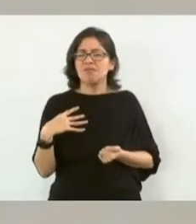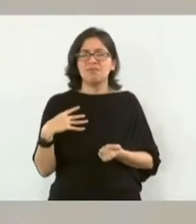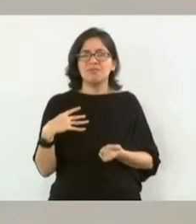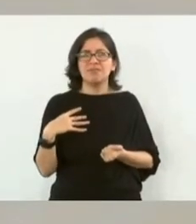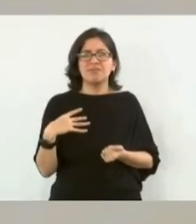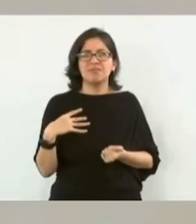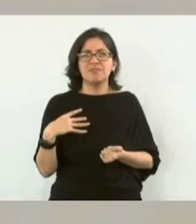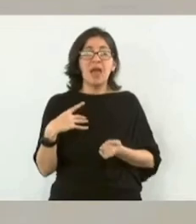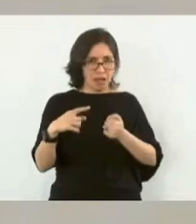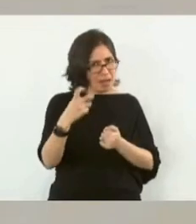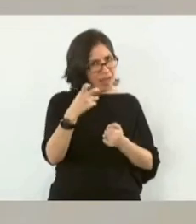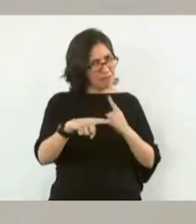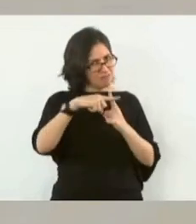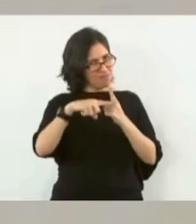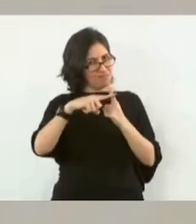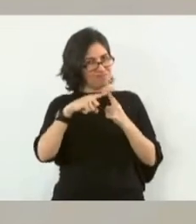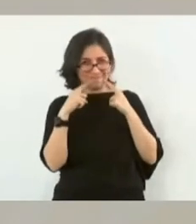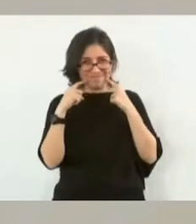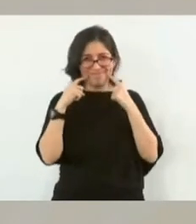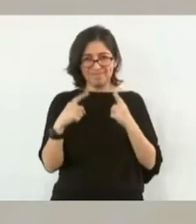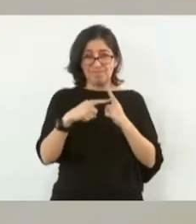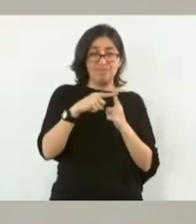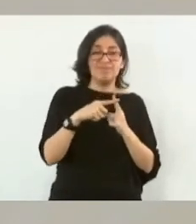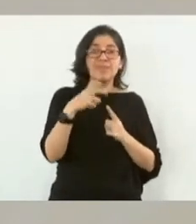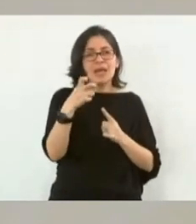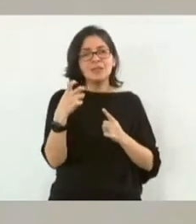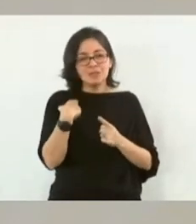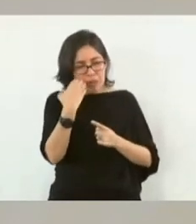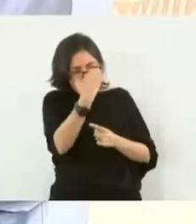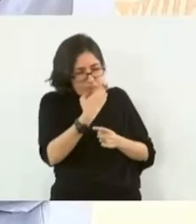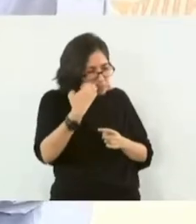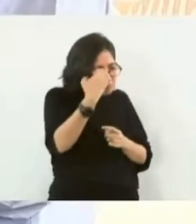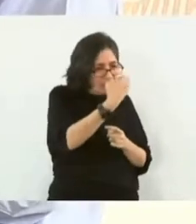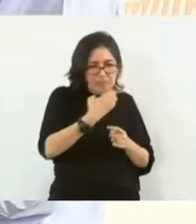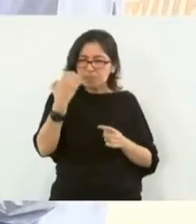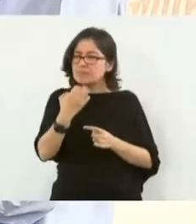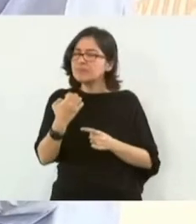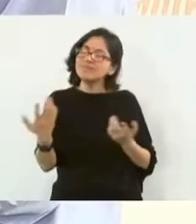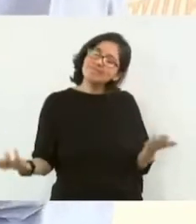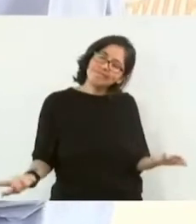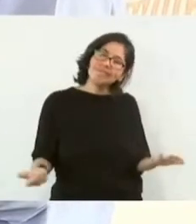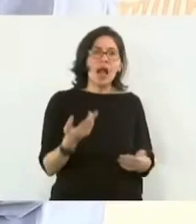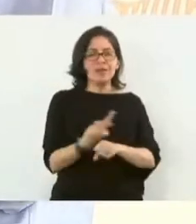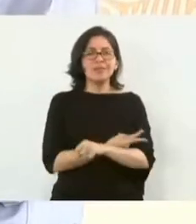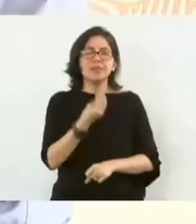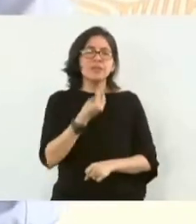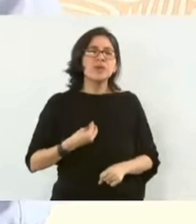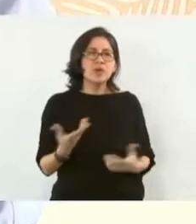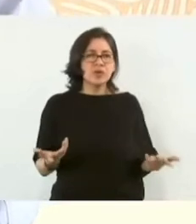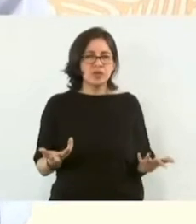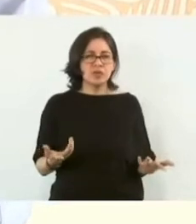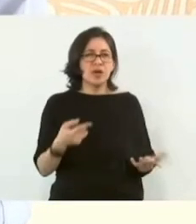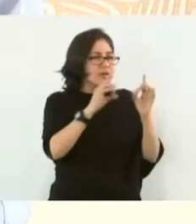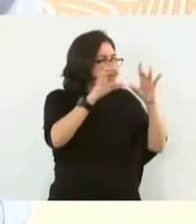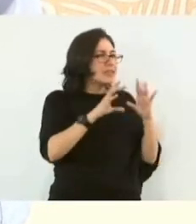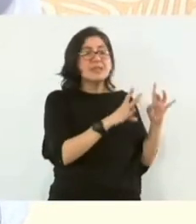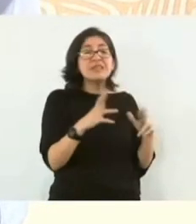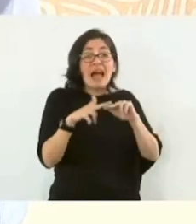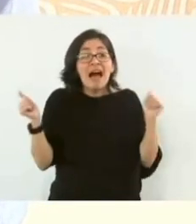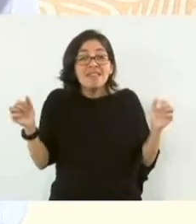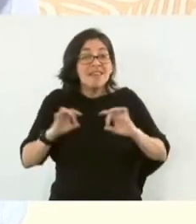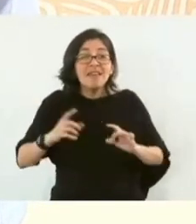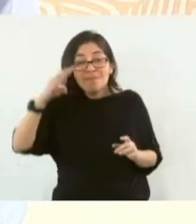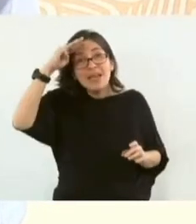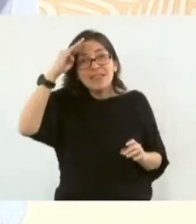hay que estar optimista y hay también que dimensionar las cosas. Nos tocó esta situación adversa, nadie lo esperaba.